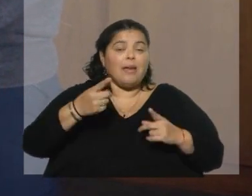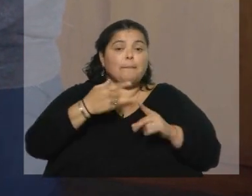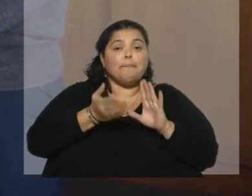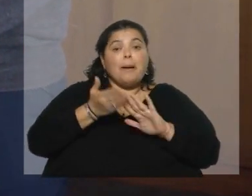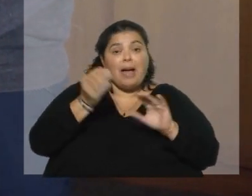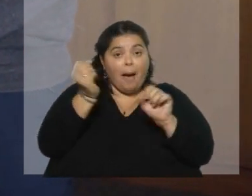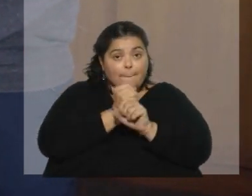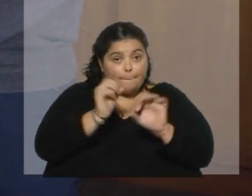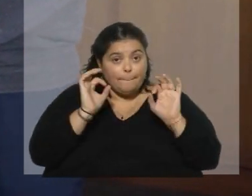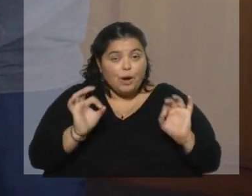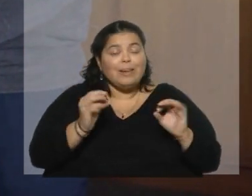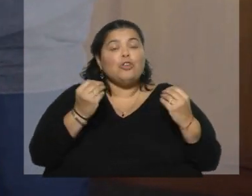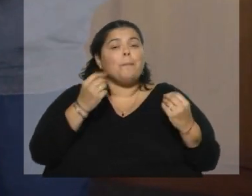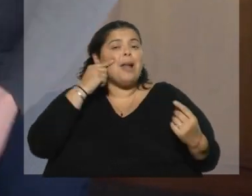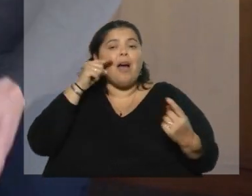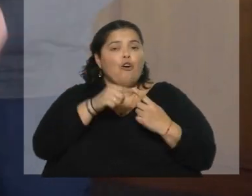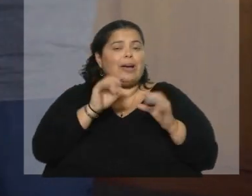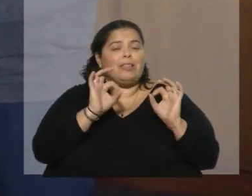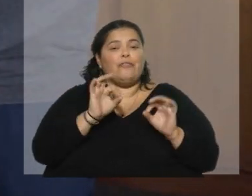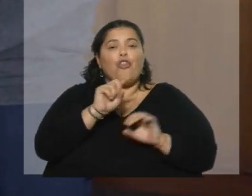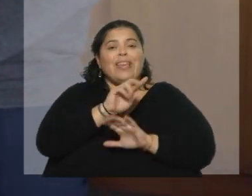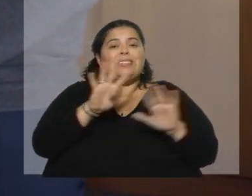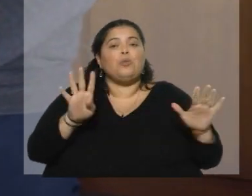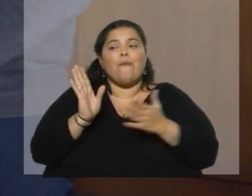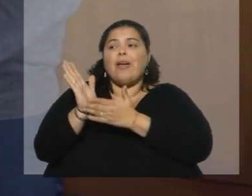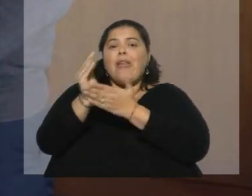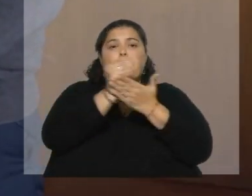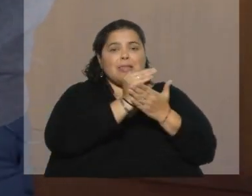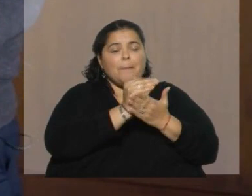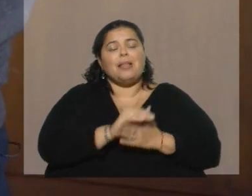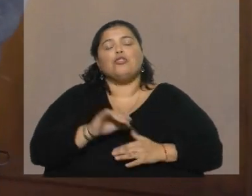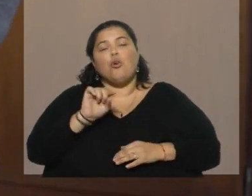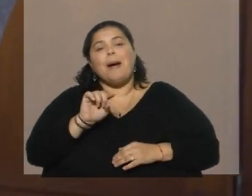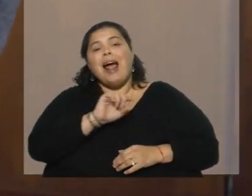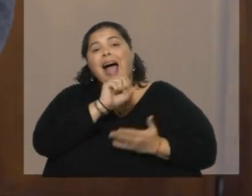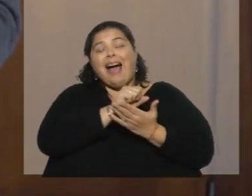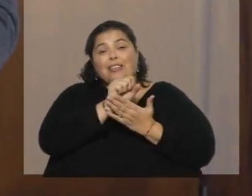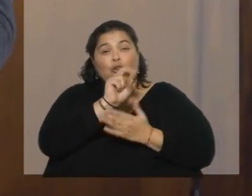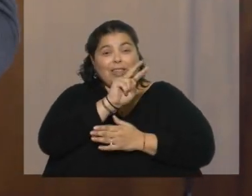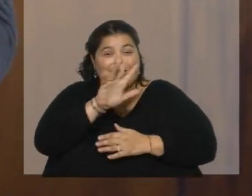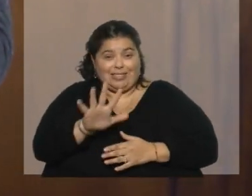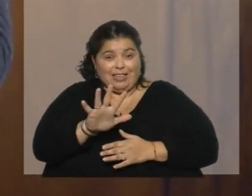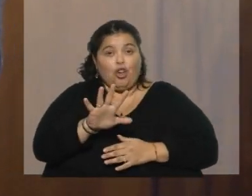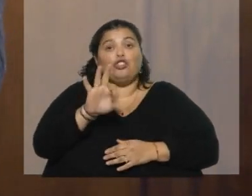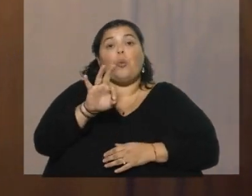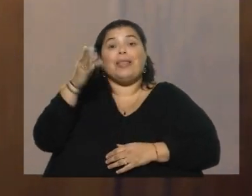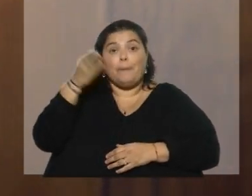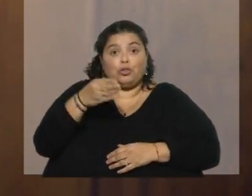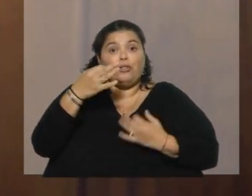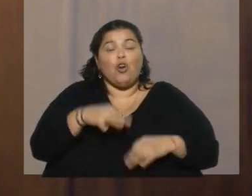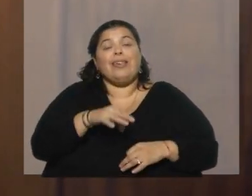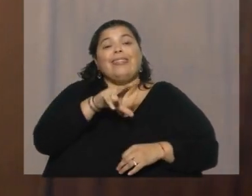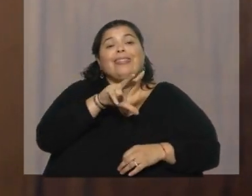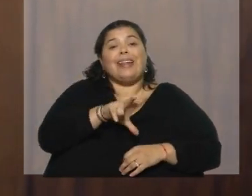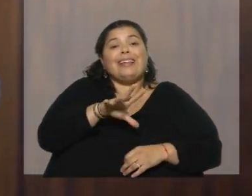contempla el cumplimiento de esas metas. Los 19 departamentos, 50% de los materiales para el 2025 y 35% de cada corriente de